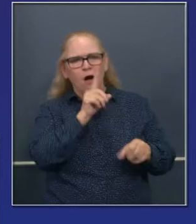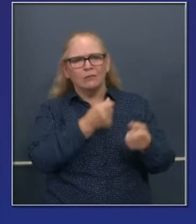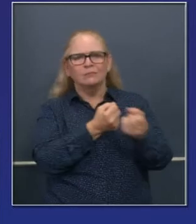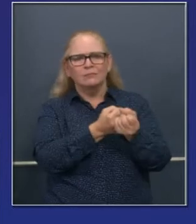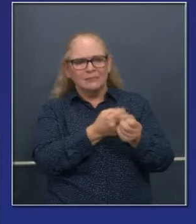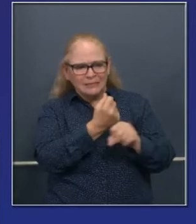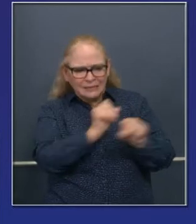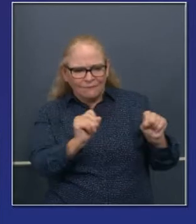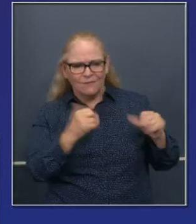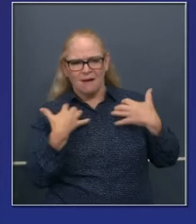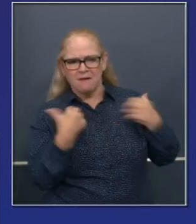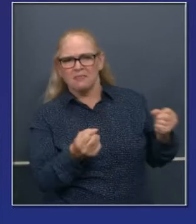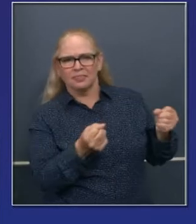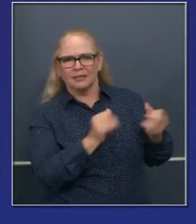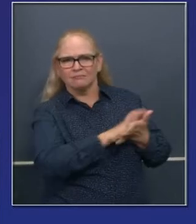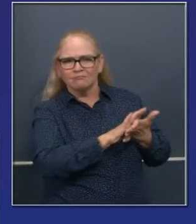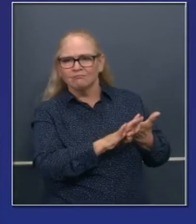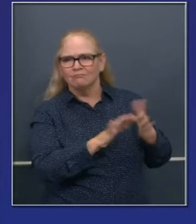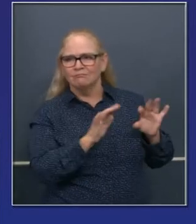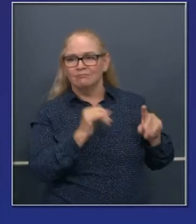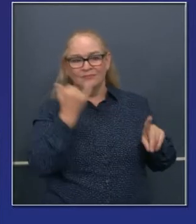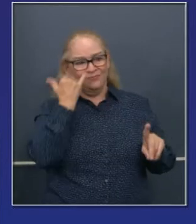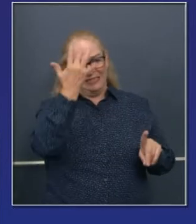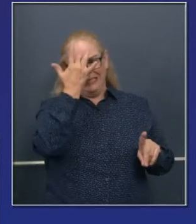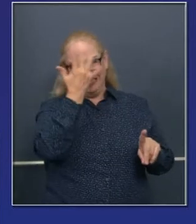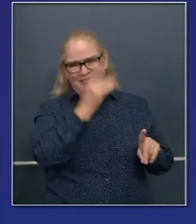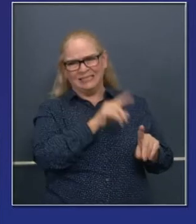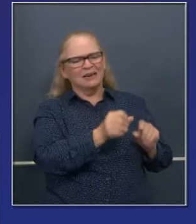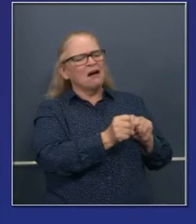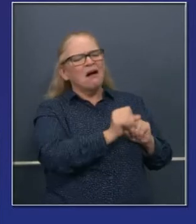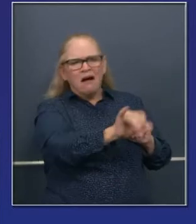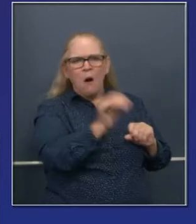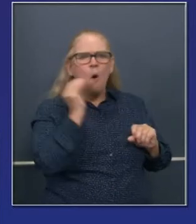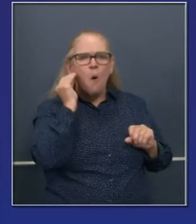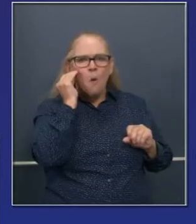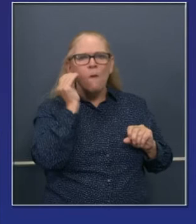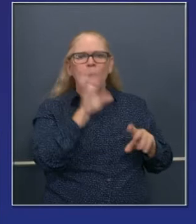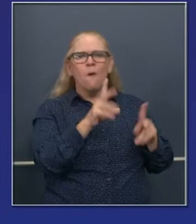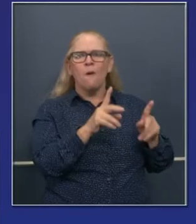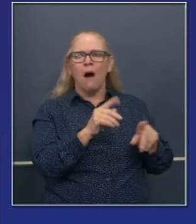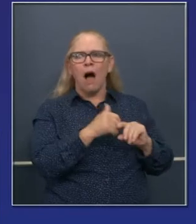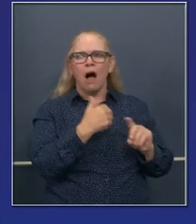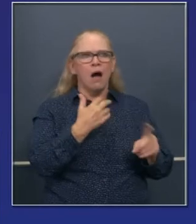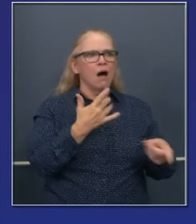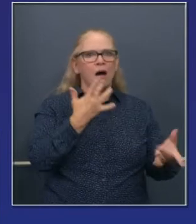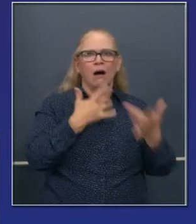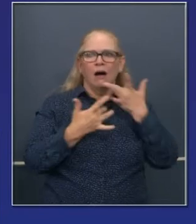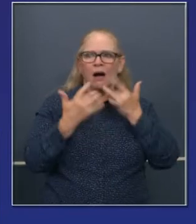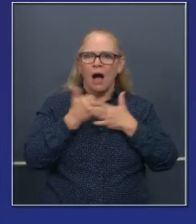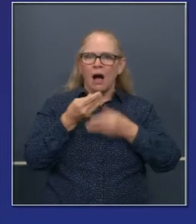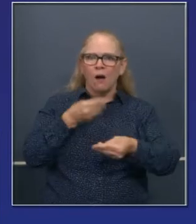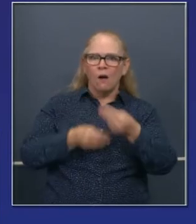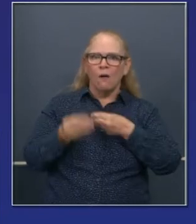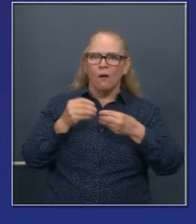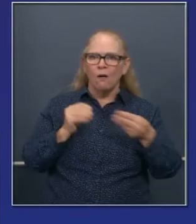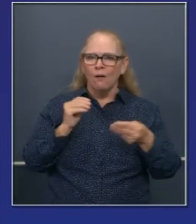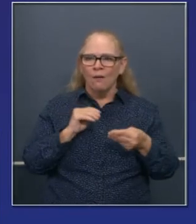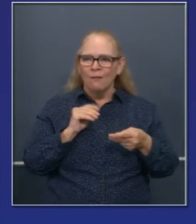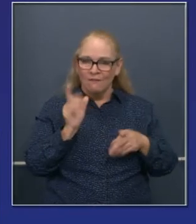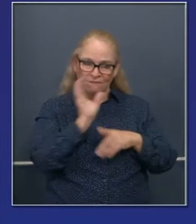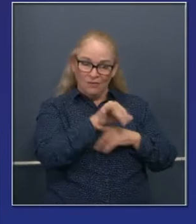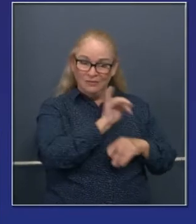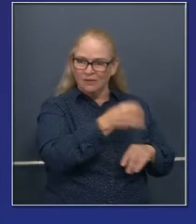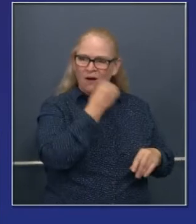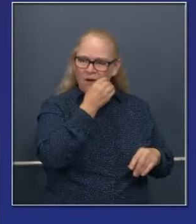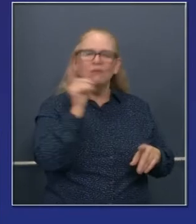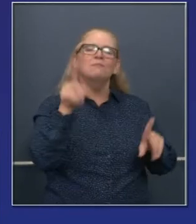Que los trabajadores puedan quedarse en su casa y reciban algún dinero y que no tengan que ir a trabajar porque necesitan el dinero cuando están enfermos y